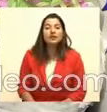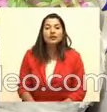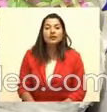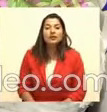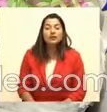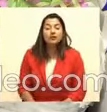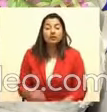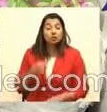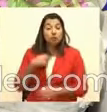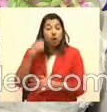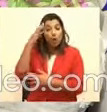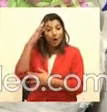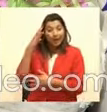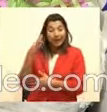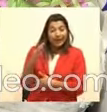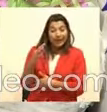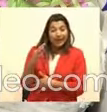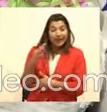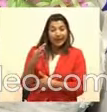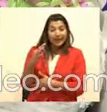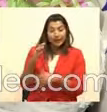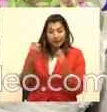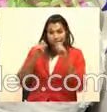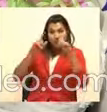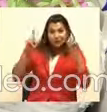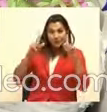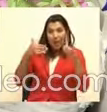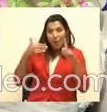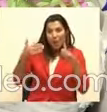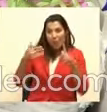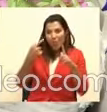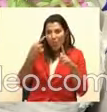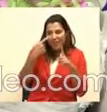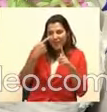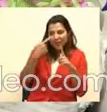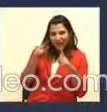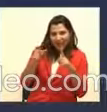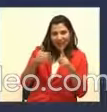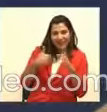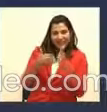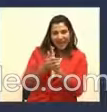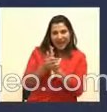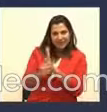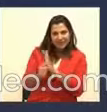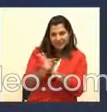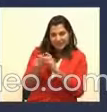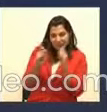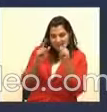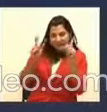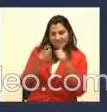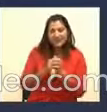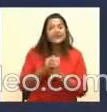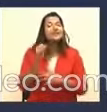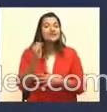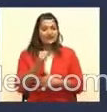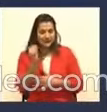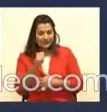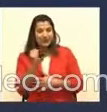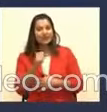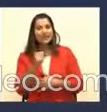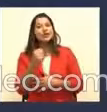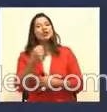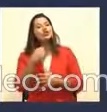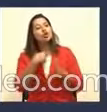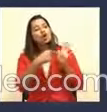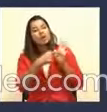me imagino que fue sorpresivo para ustedes ver la capacidad que tenía él. Sí, yo a él le reforcé viendo videos de piñatas,